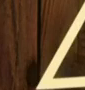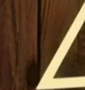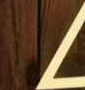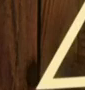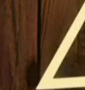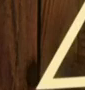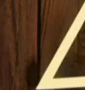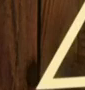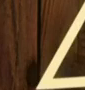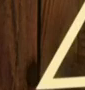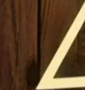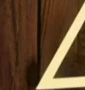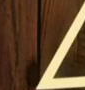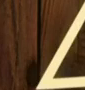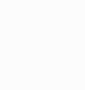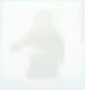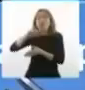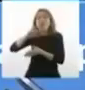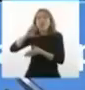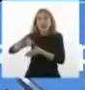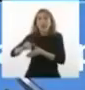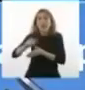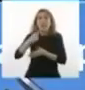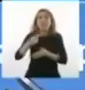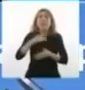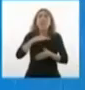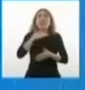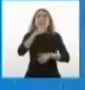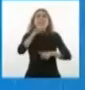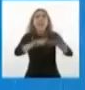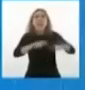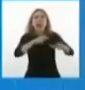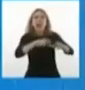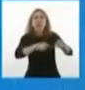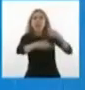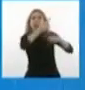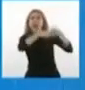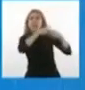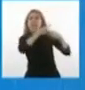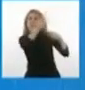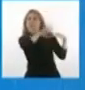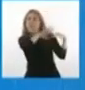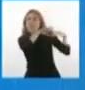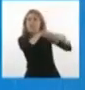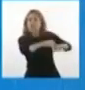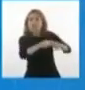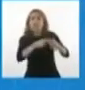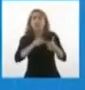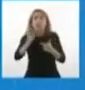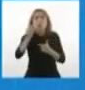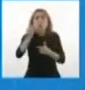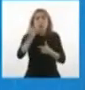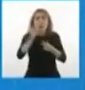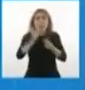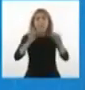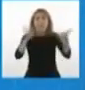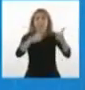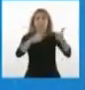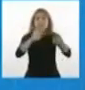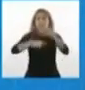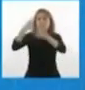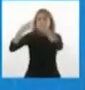son actores, que son argentinos. Claro, efectivamente. Que además son muy buenos amigos y son muy buenos actores. Además, exacto. Aquí lo único que nos queda